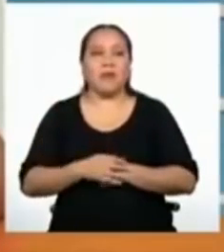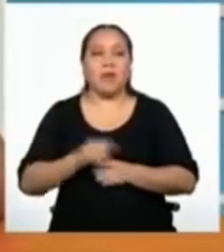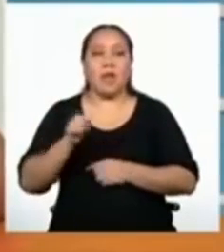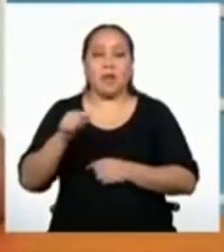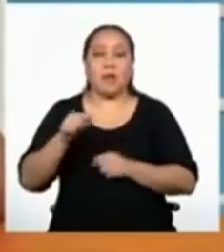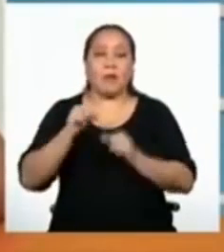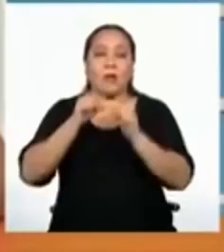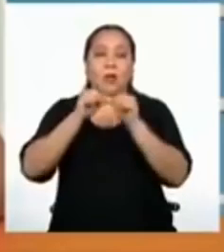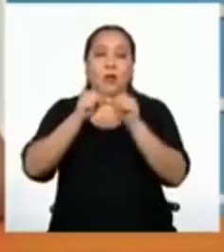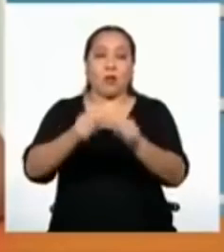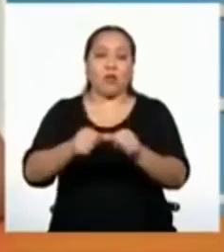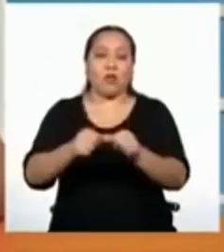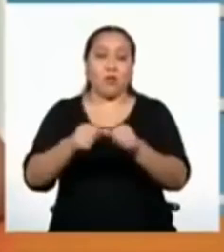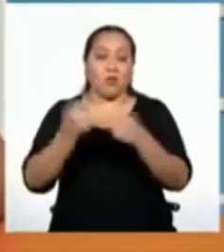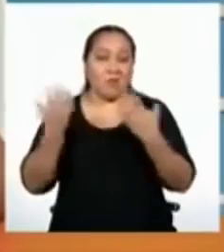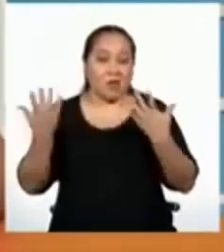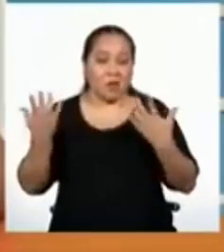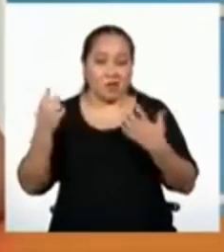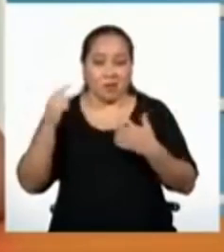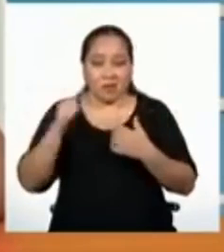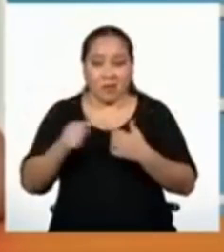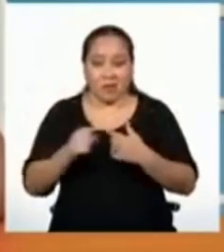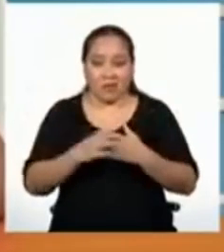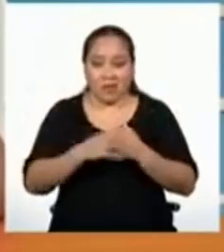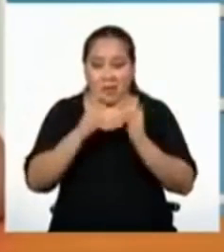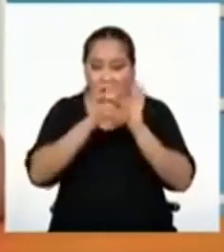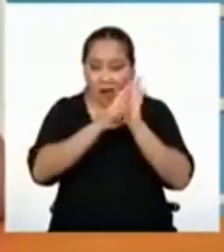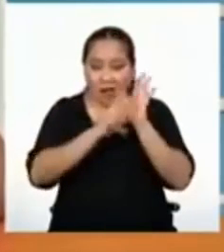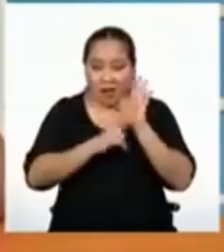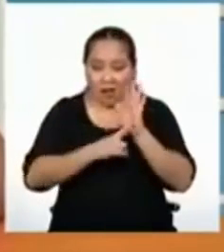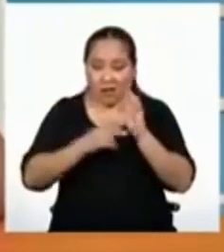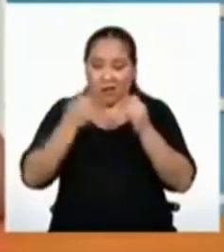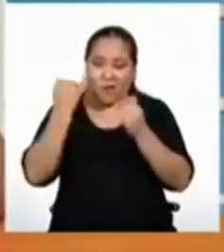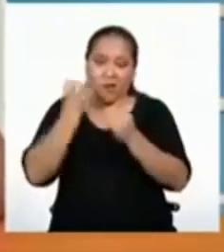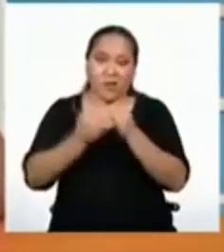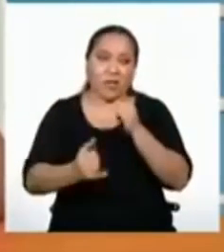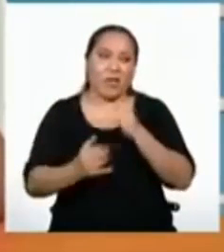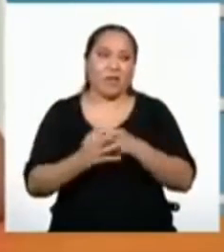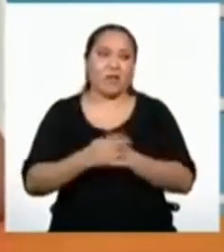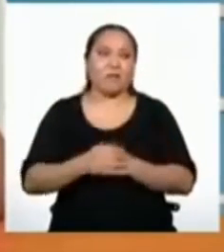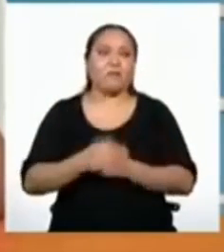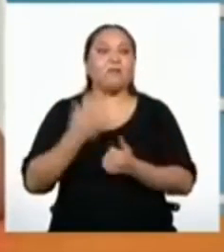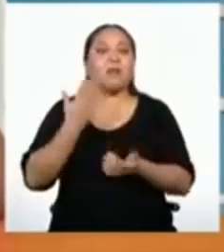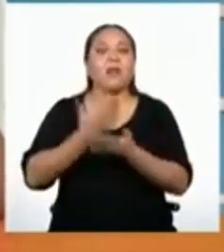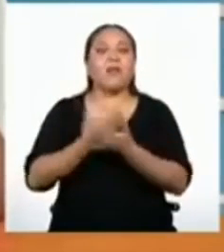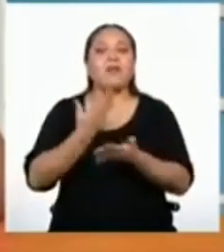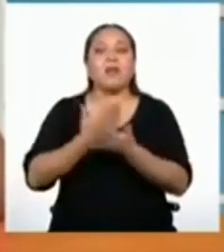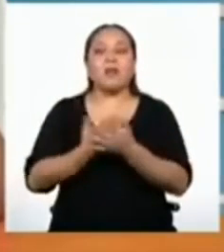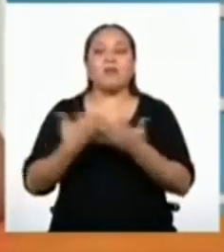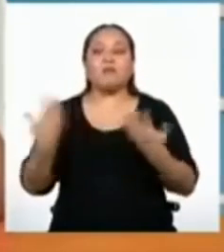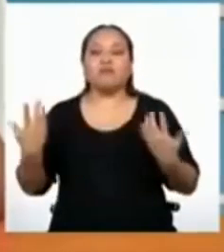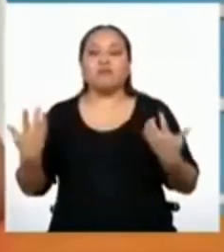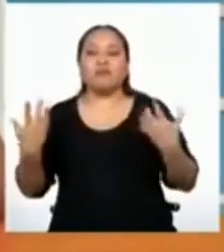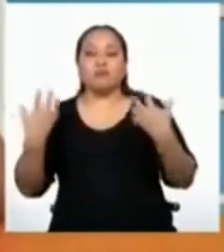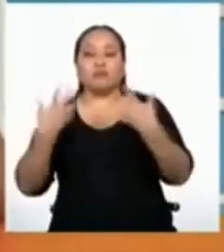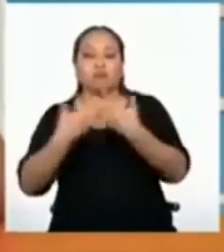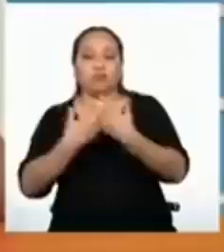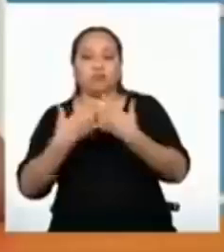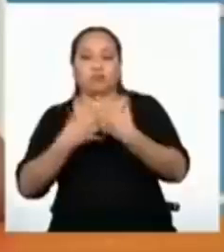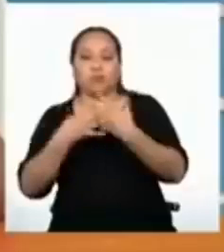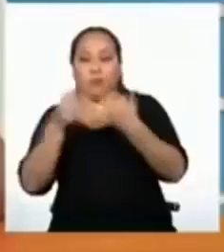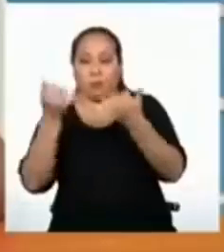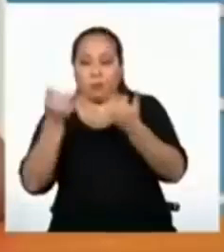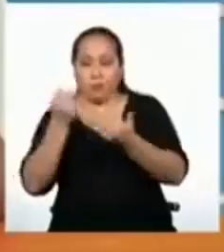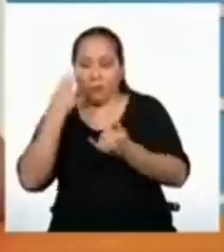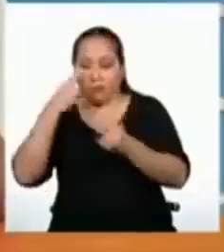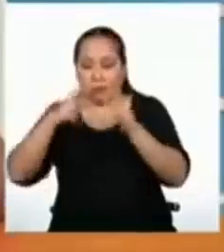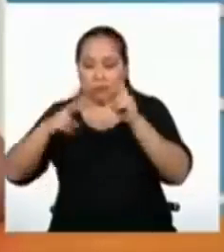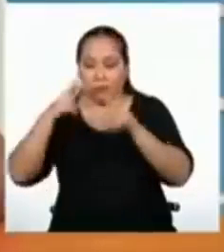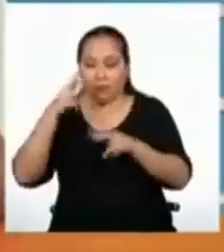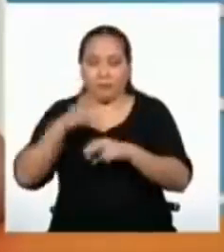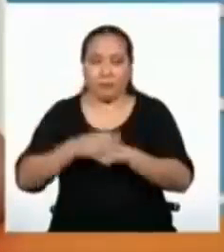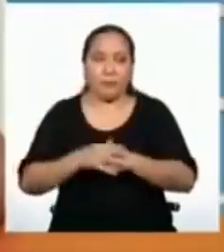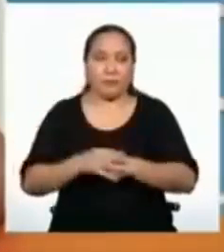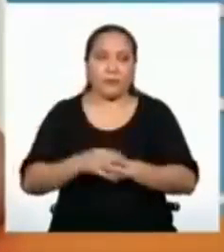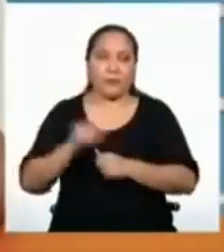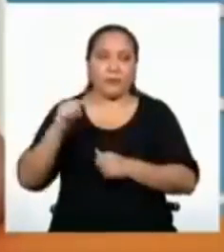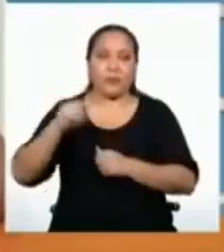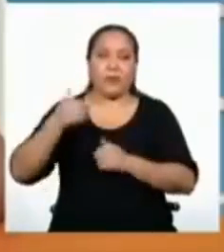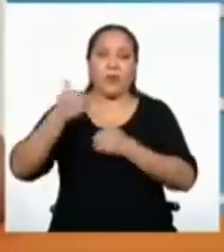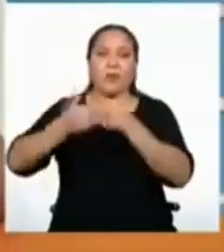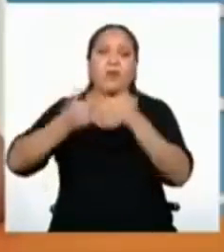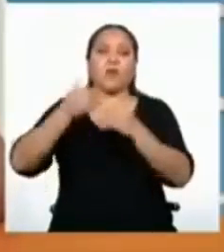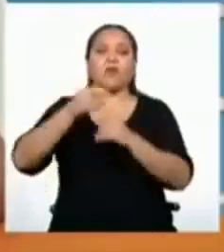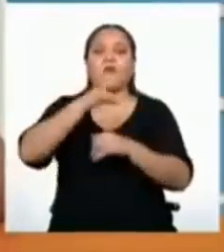para seguir con la racha, hagamos una última. Verifiquemos la relación que acabamos de identificar en la siguiente